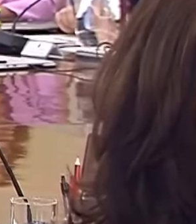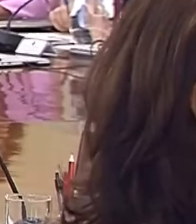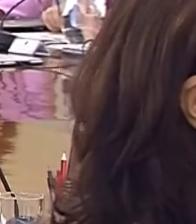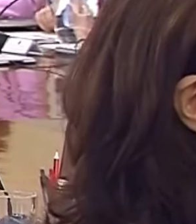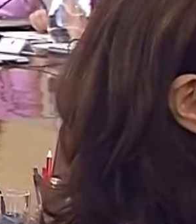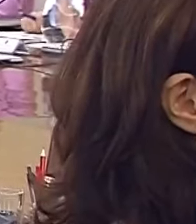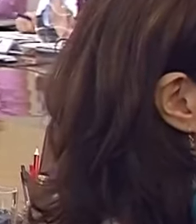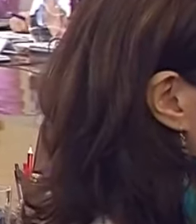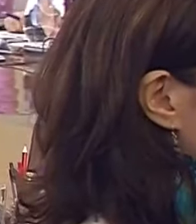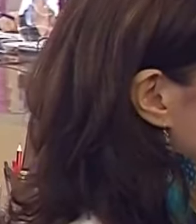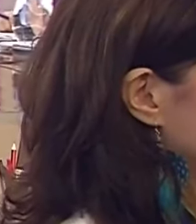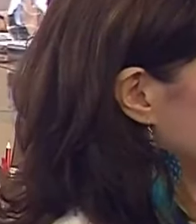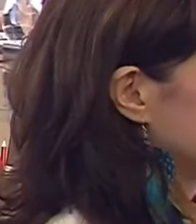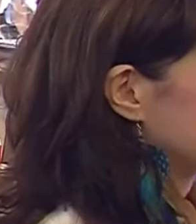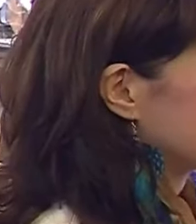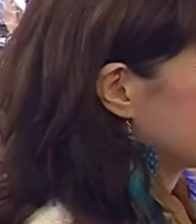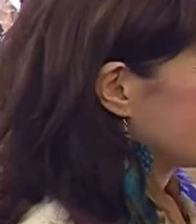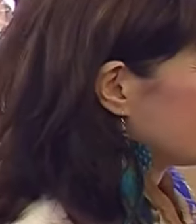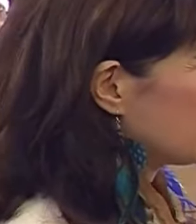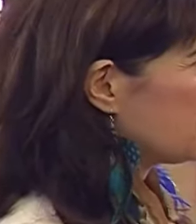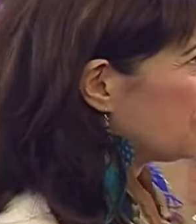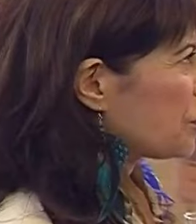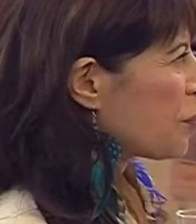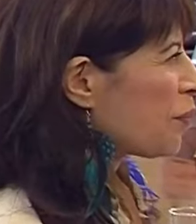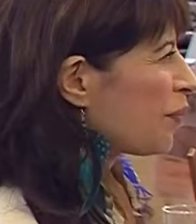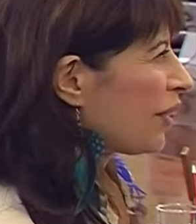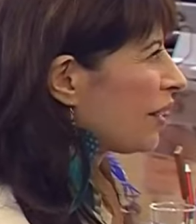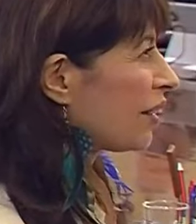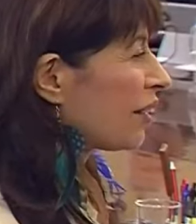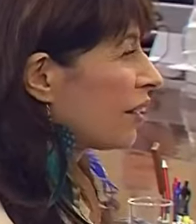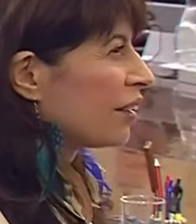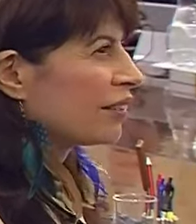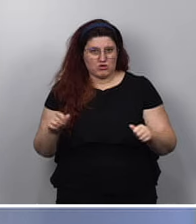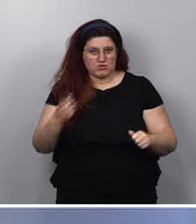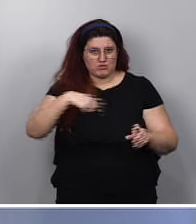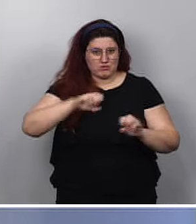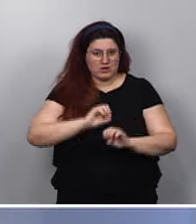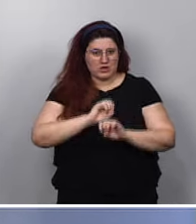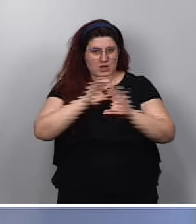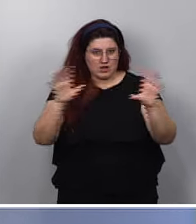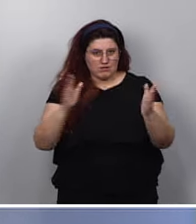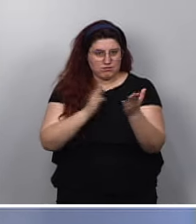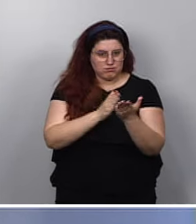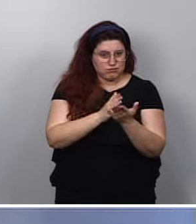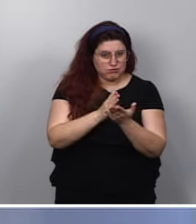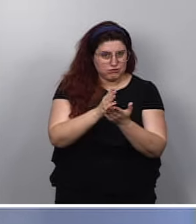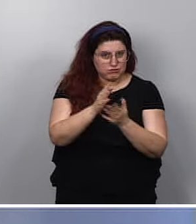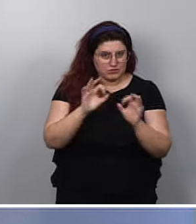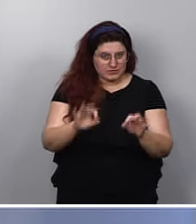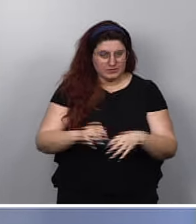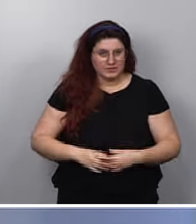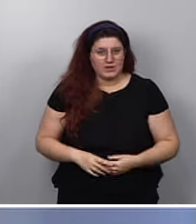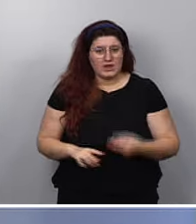la más importante, es la que presentamos hoy aquí, que es el modelo, el horizonte. Tener claro cuál es la dirección que se debe transitar.